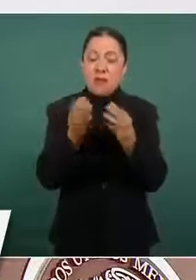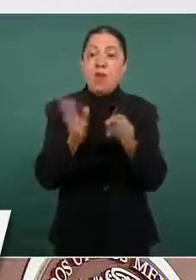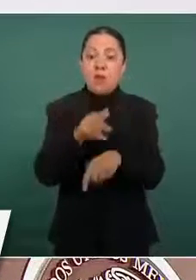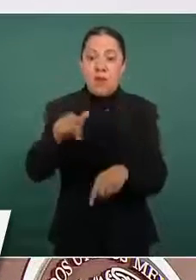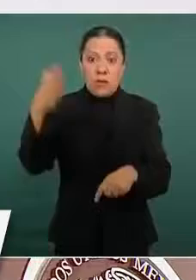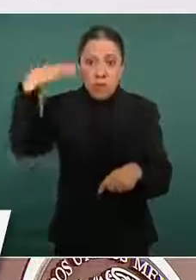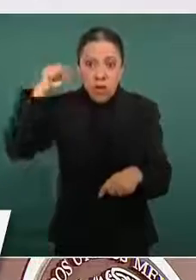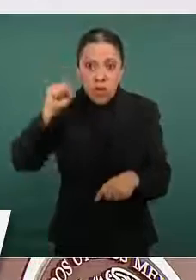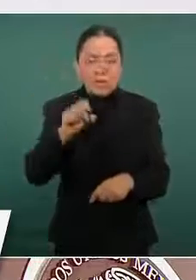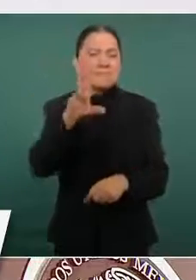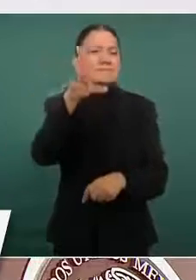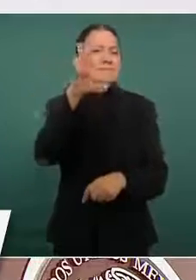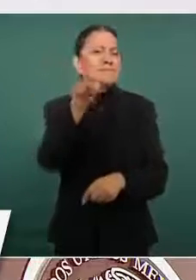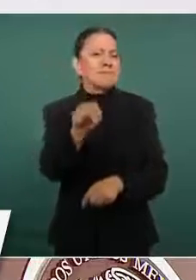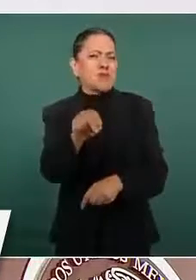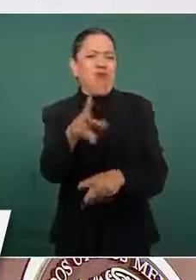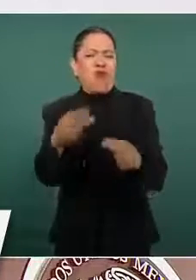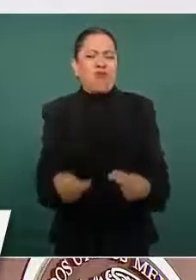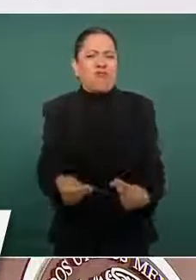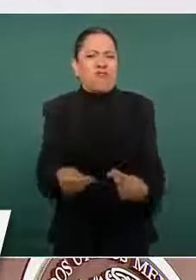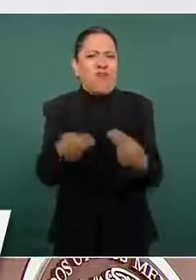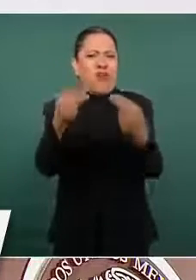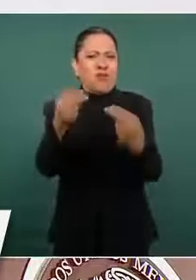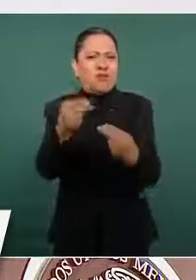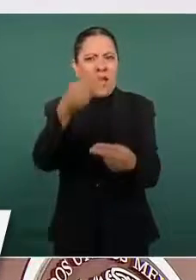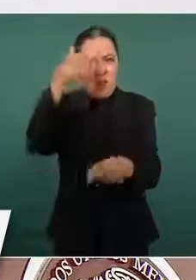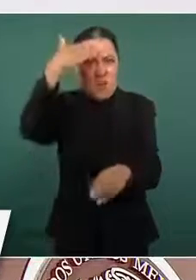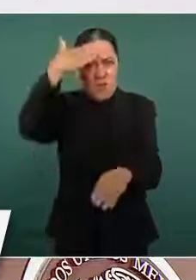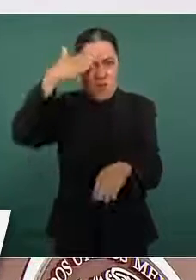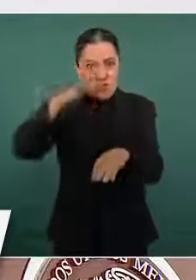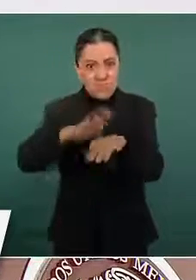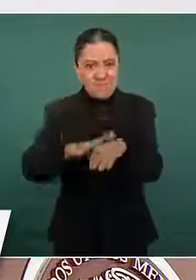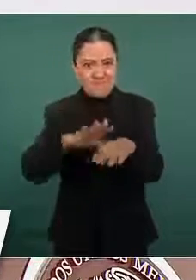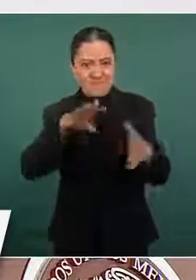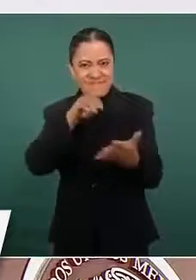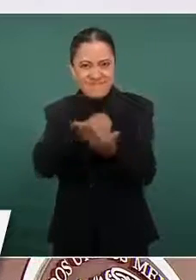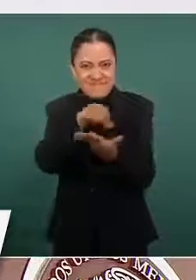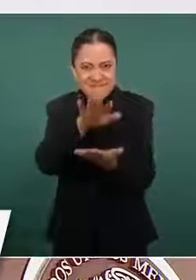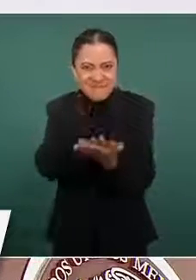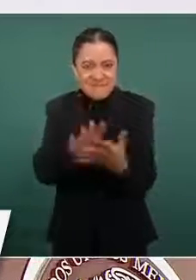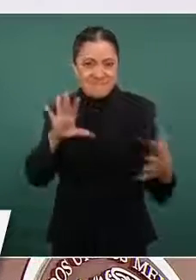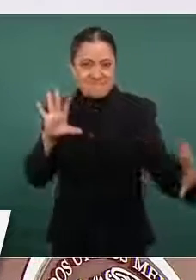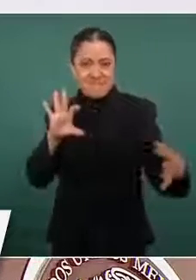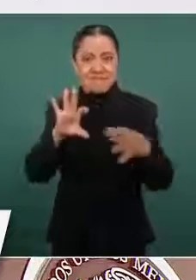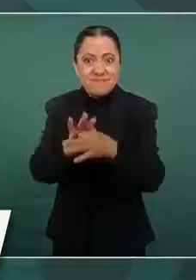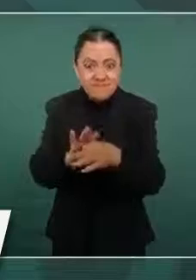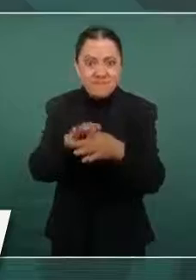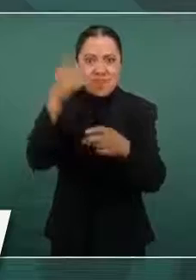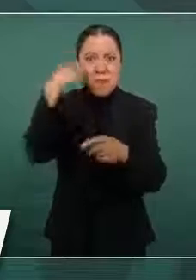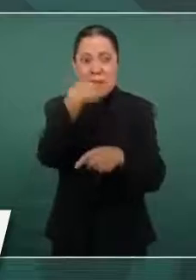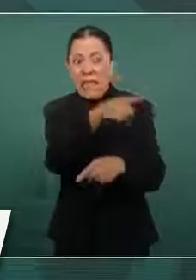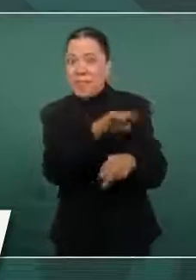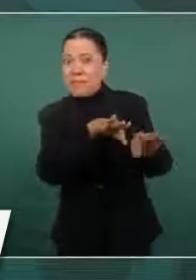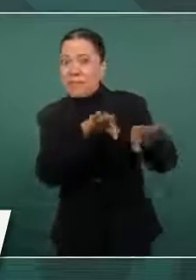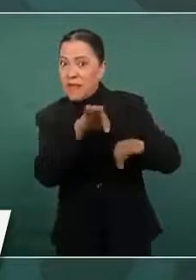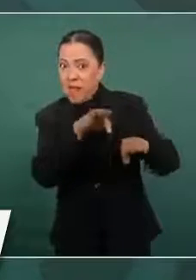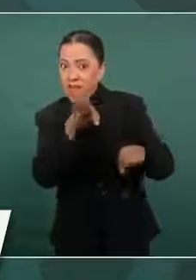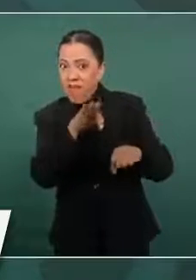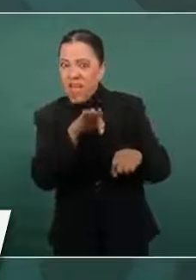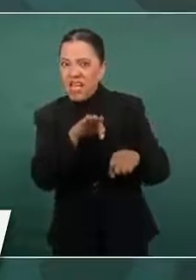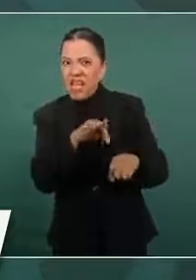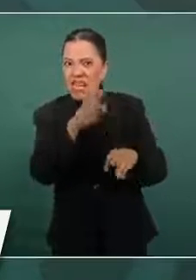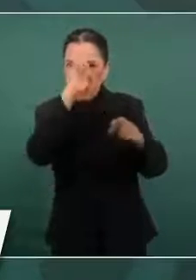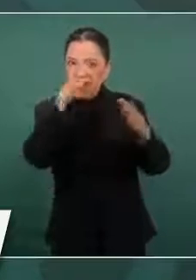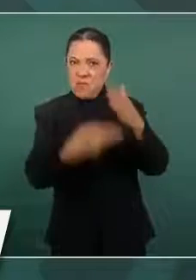negociamos ni pactamos con nadie, opere al margen de la ley. En